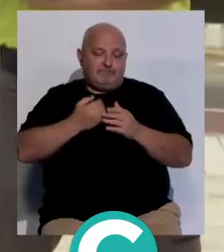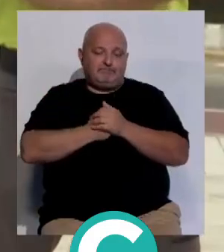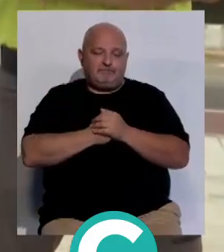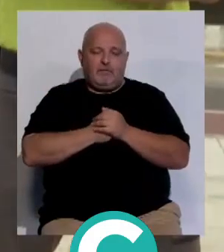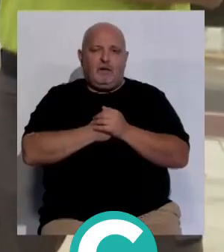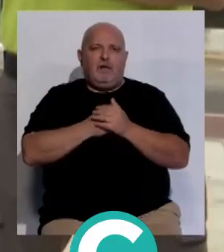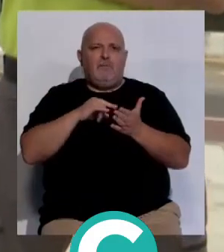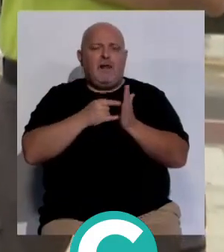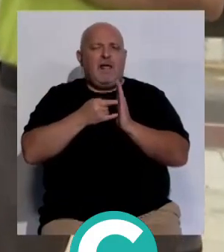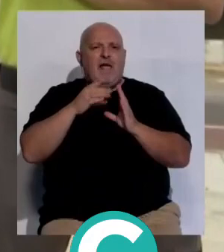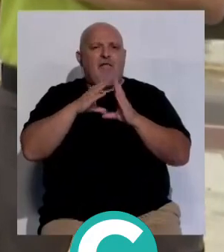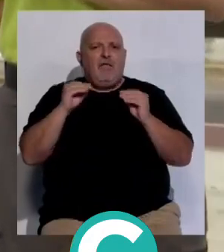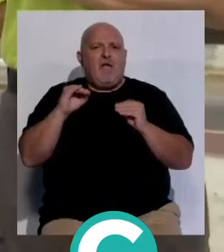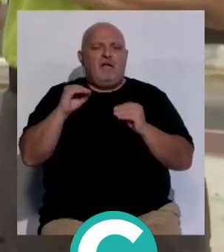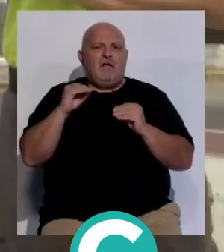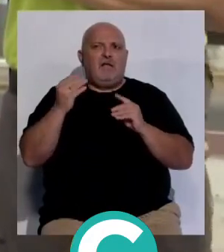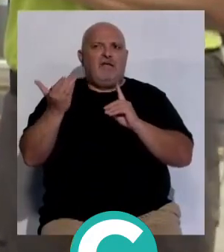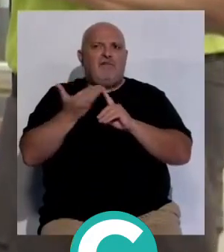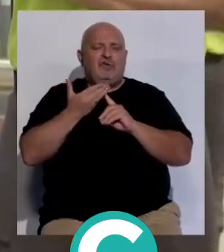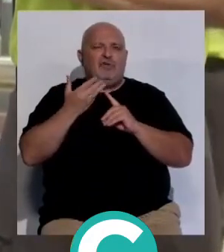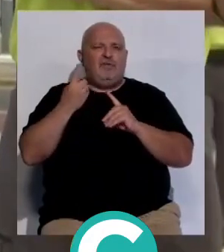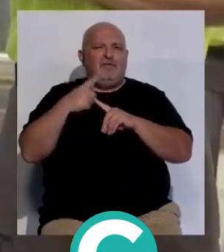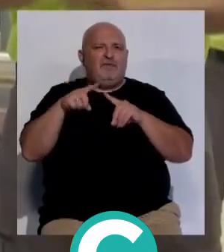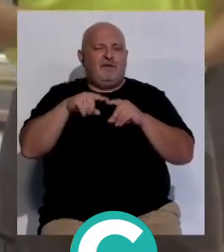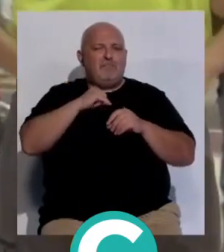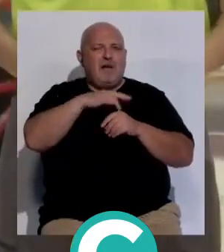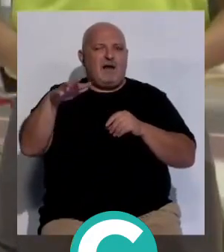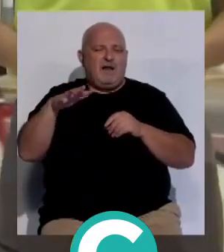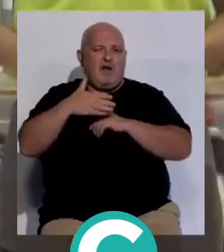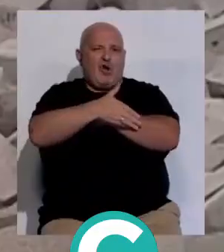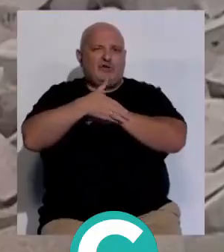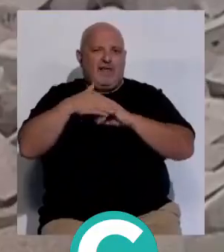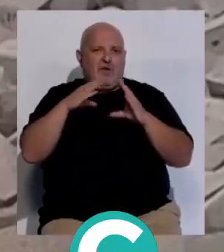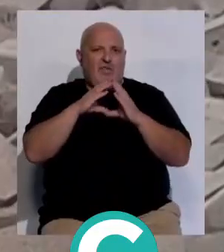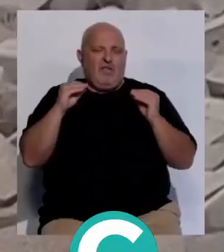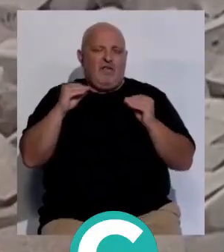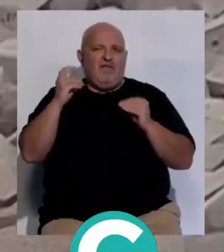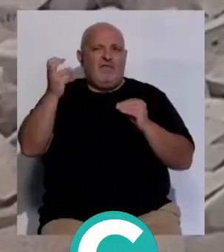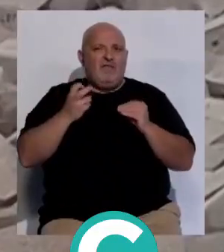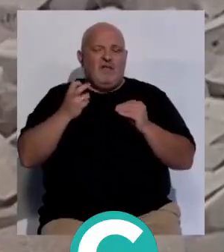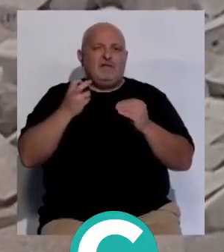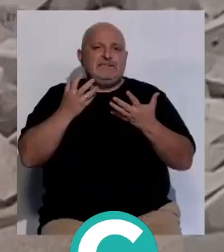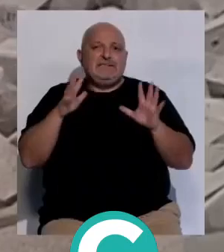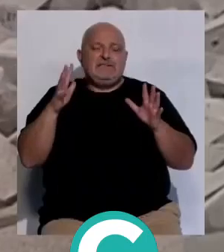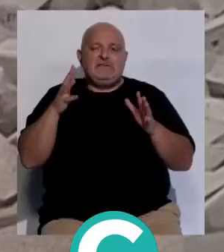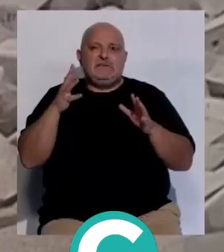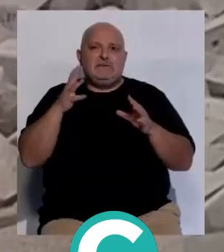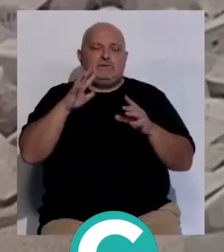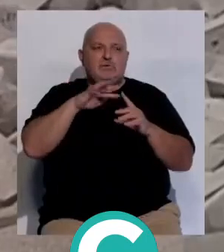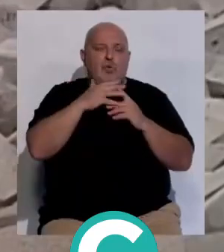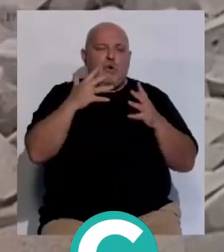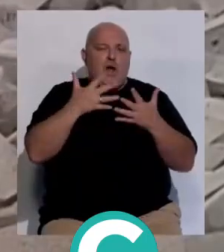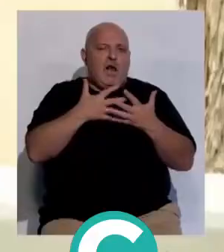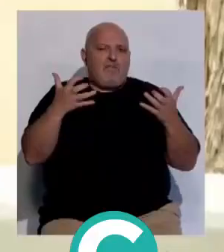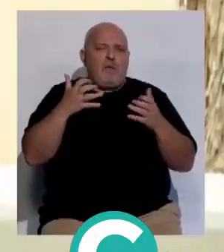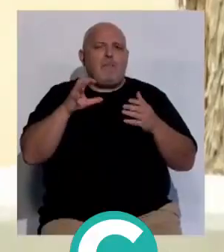este plan andaluz tiene en cuenta los efectos de los distintos maremotos en la costa andaluza partiendo del escenario más desfavorable y